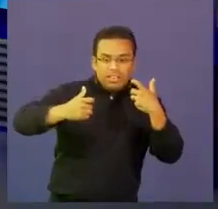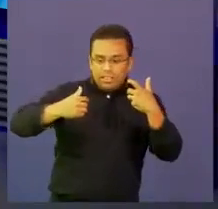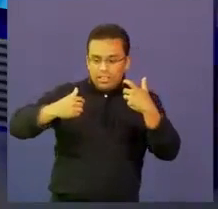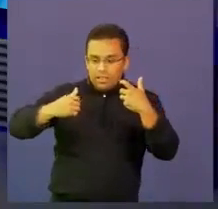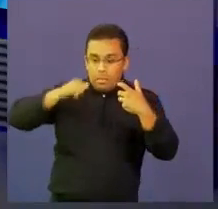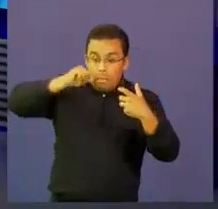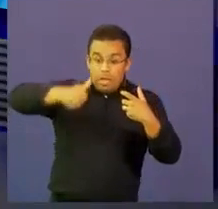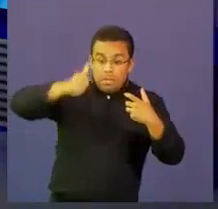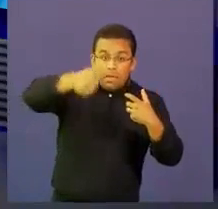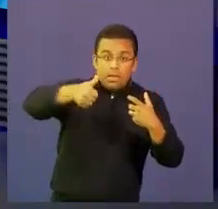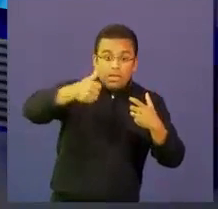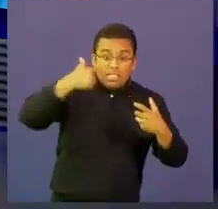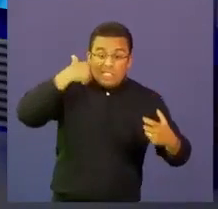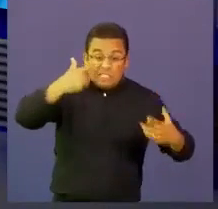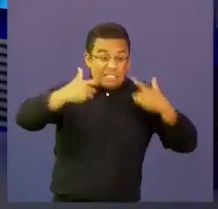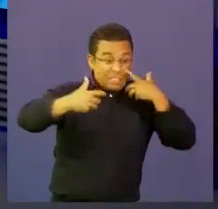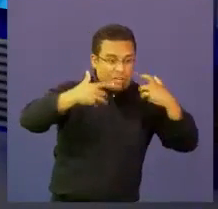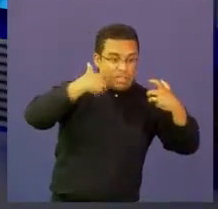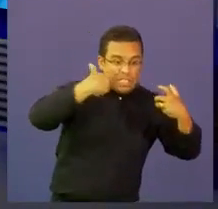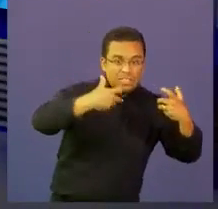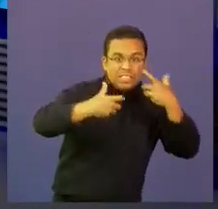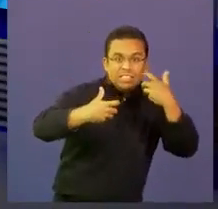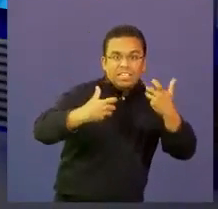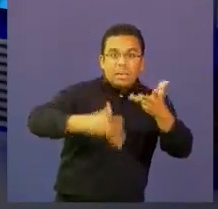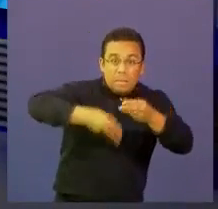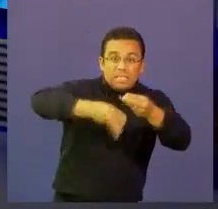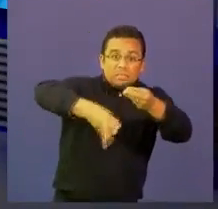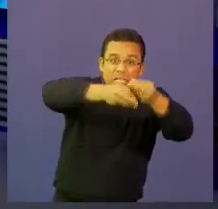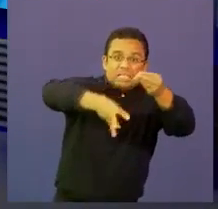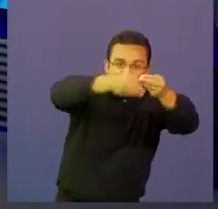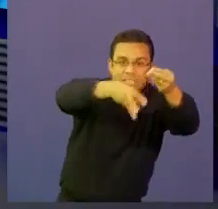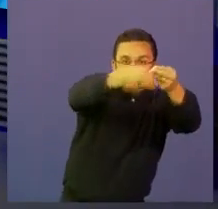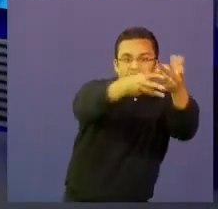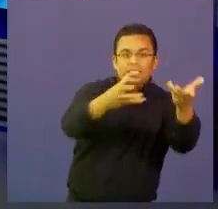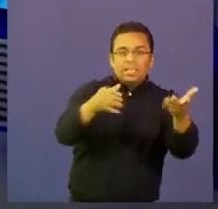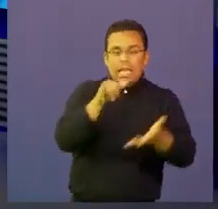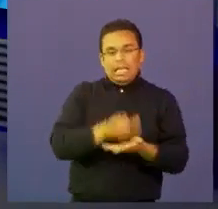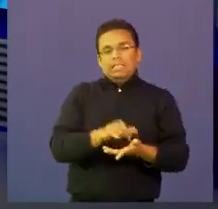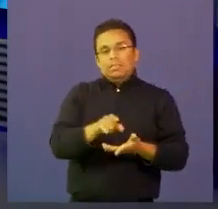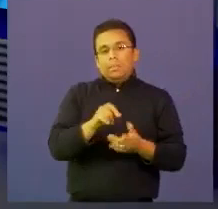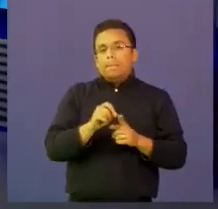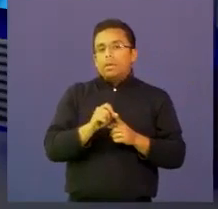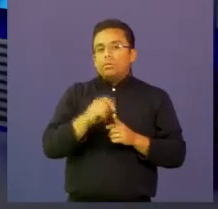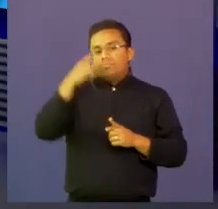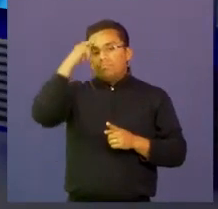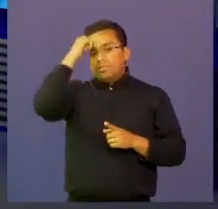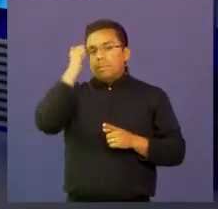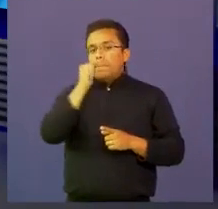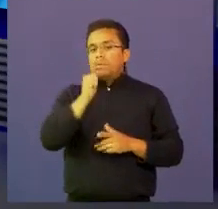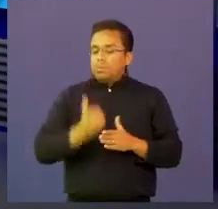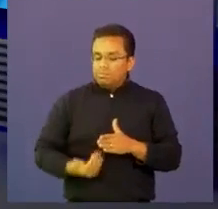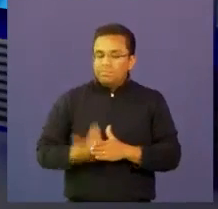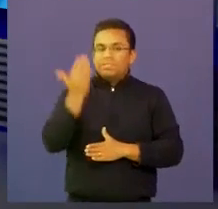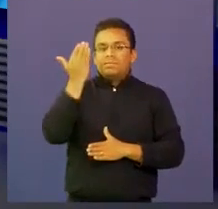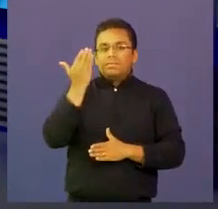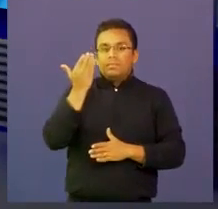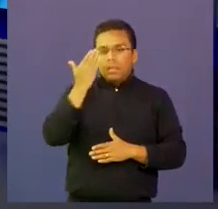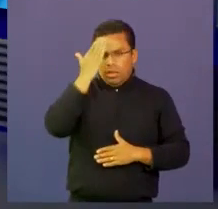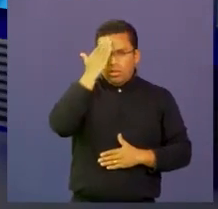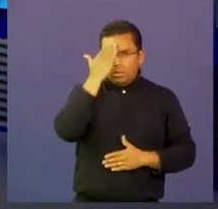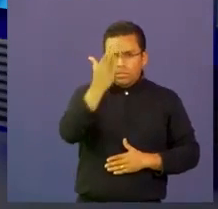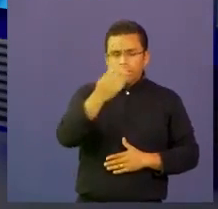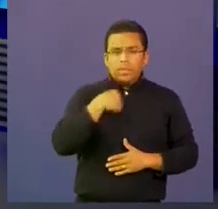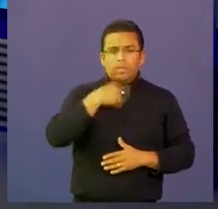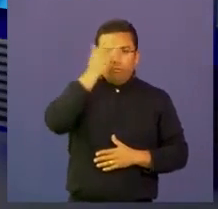el reto es iniciar. Y bueno, entonces, sé que todas nuestras redes sociales están con